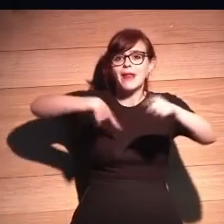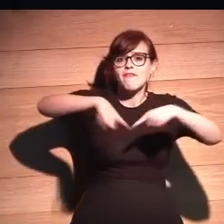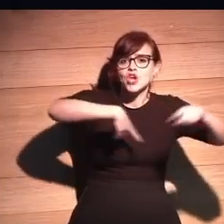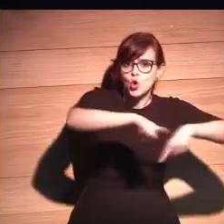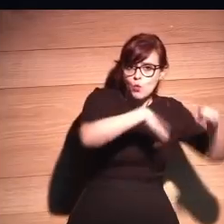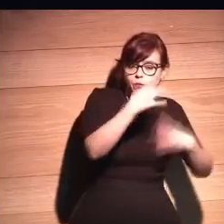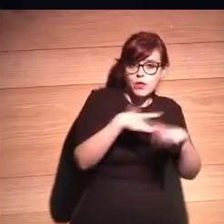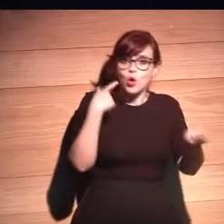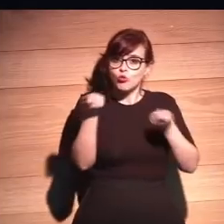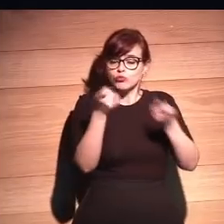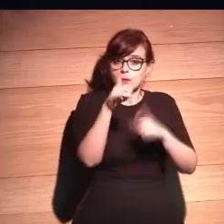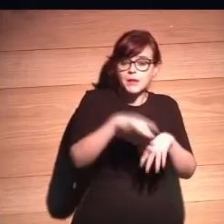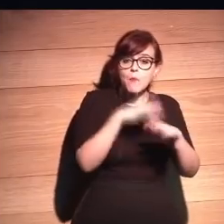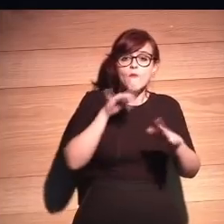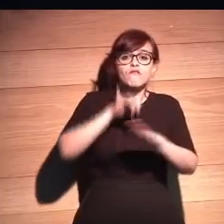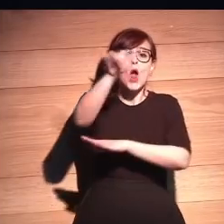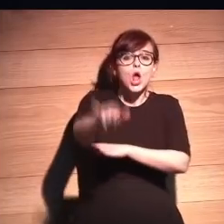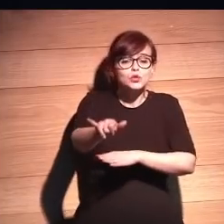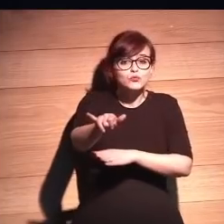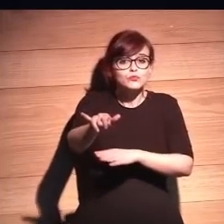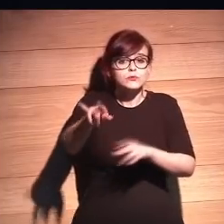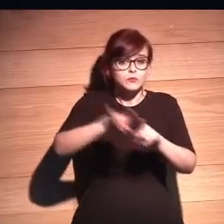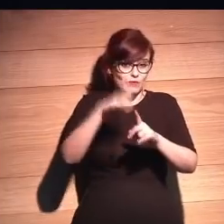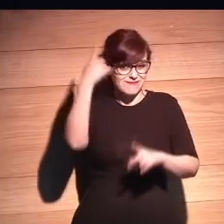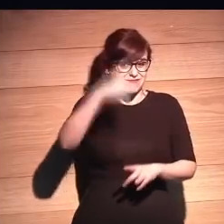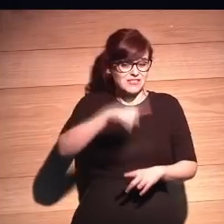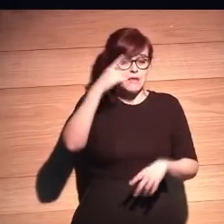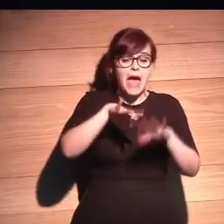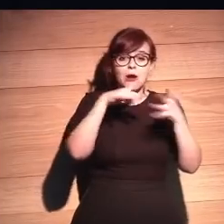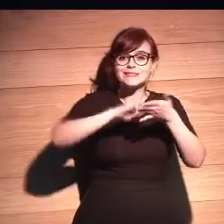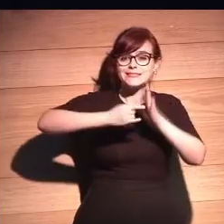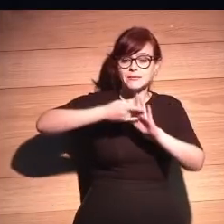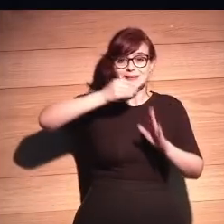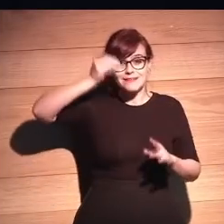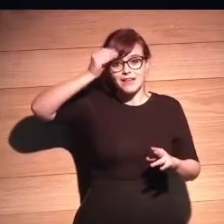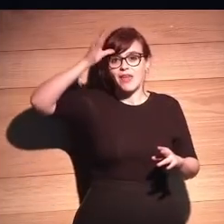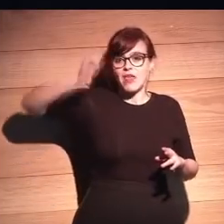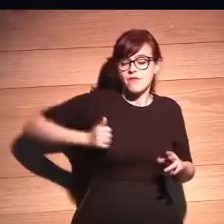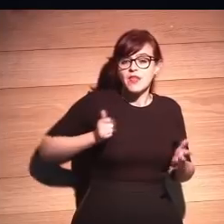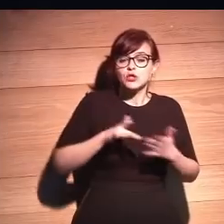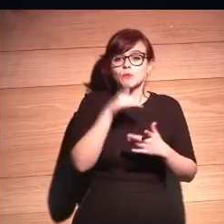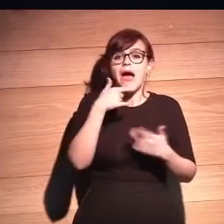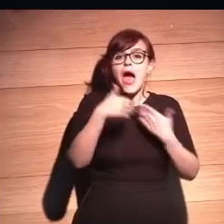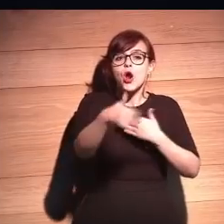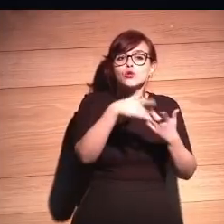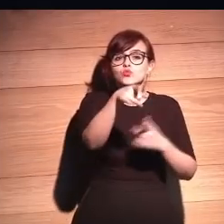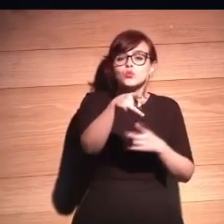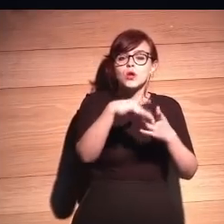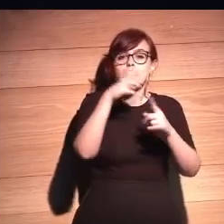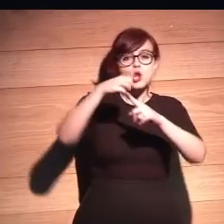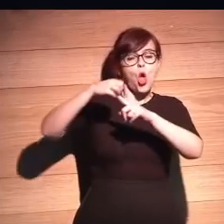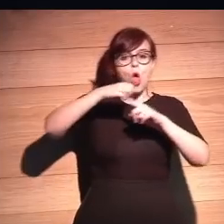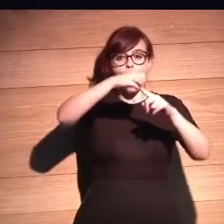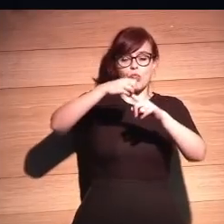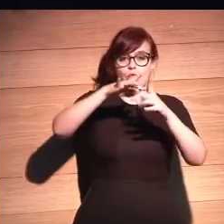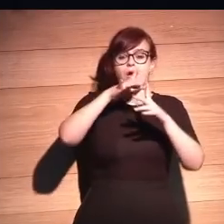el tráfico, de los vuelos. Por ejemplo, ahora hay sistemas de inteligencia artificial que te dicen cuáles deberían ser los nodos